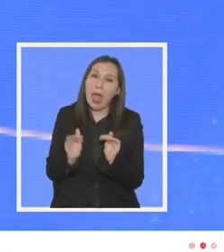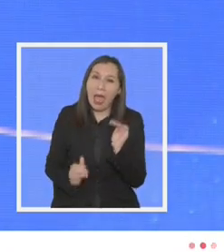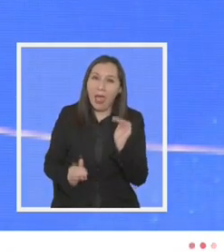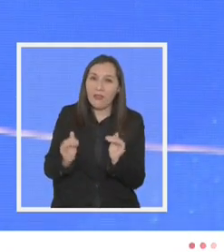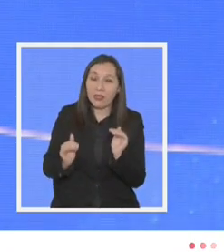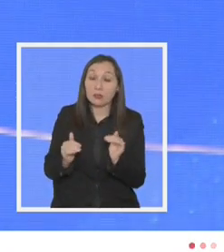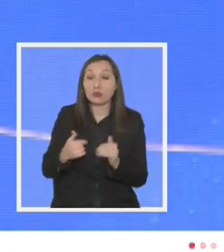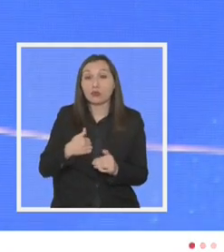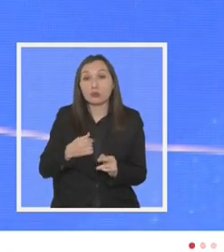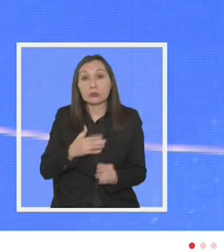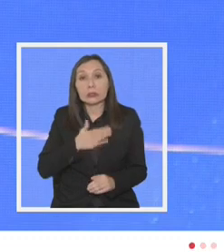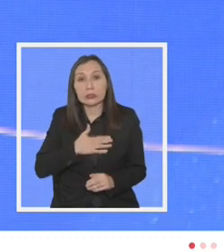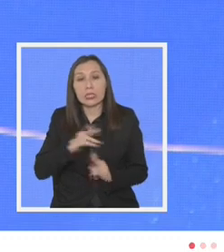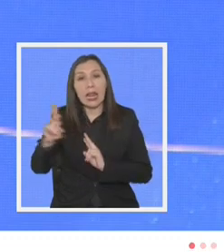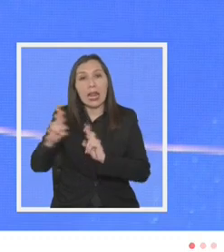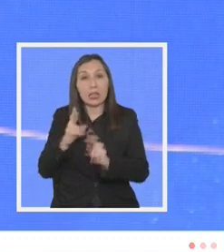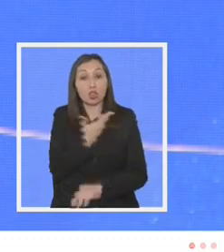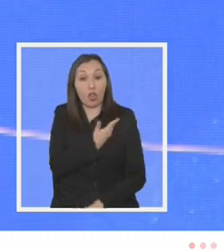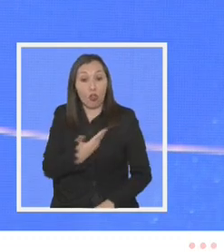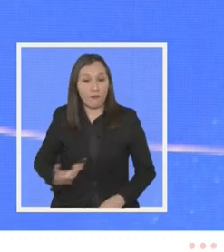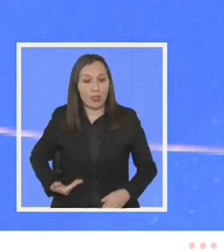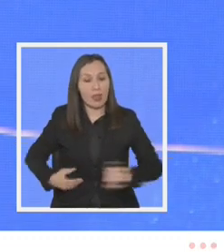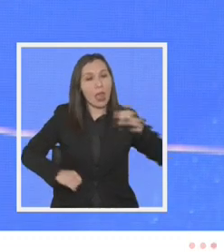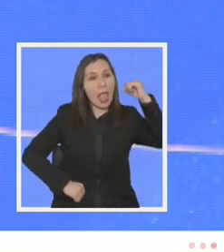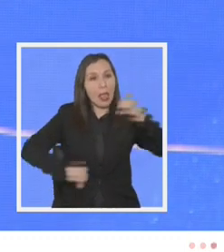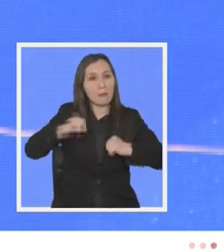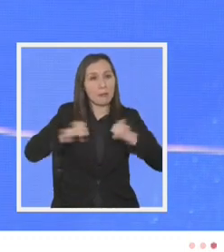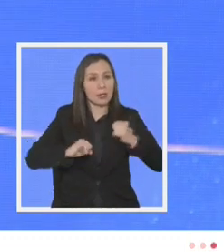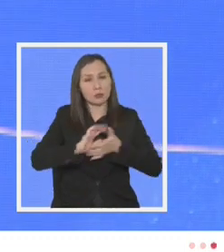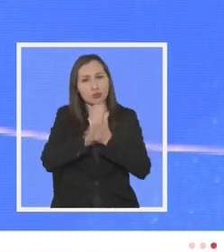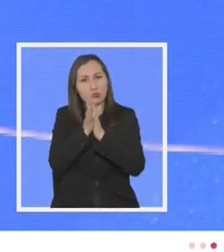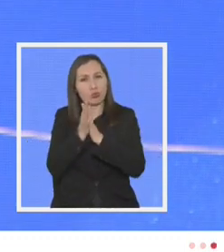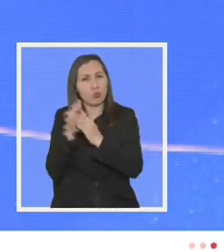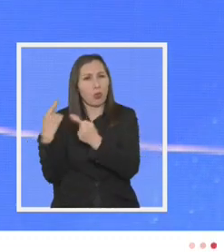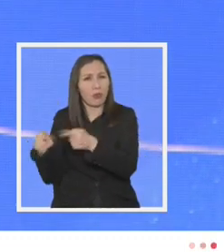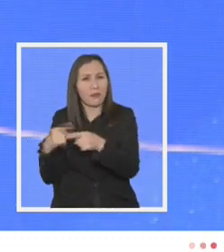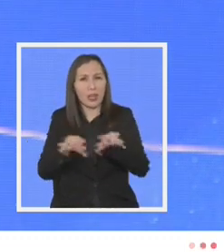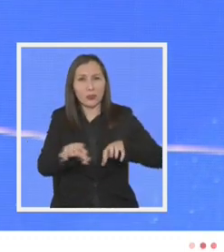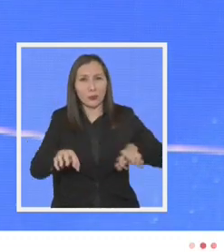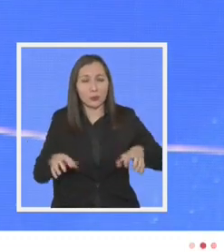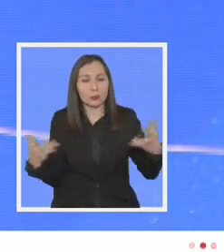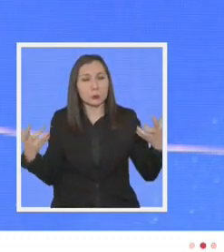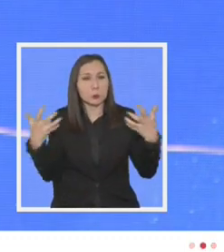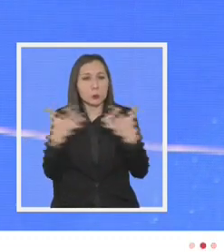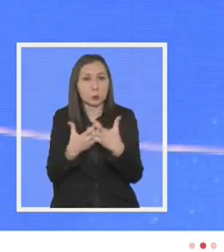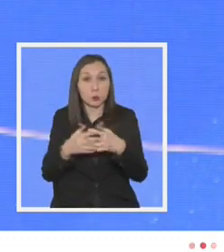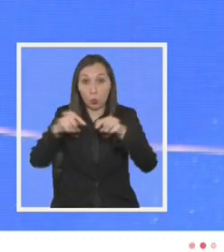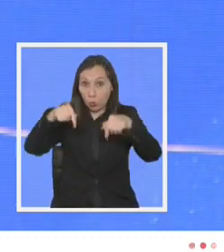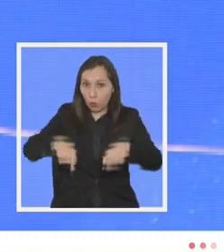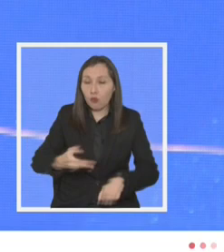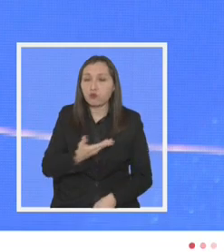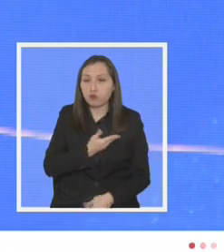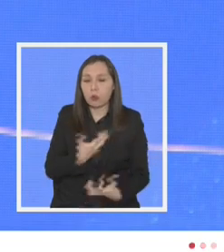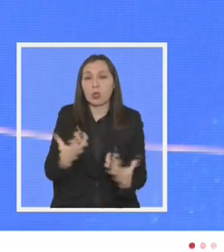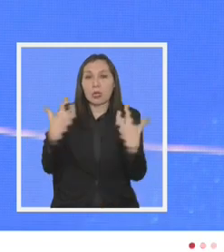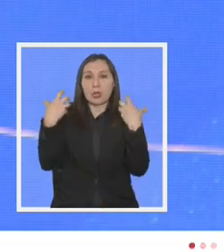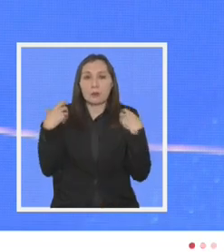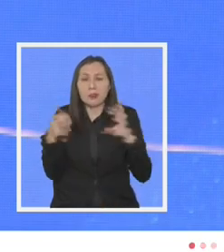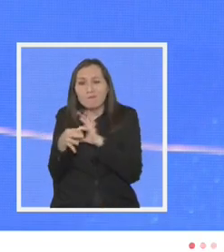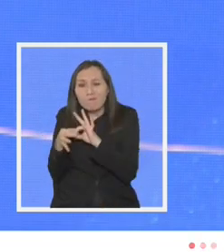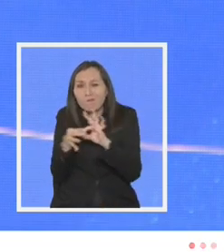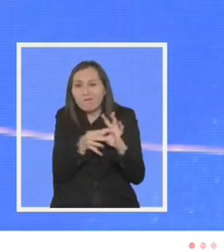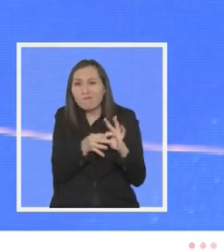es lo que yo espero de la relación entre el gobierno y la empresa en toda su variedad hoy tenemos la responsabilidad de dilenar